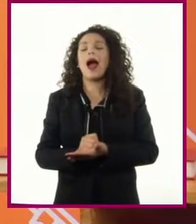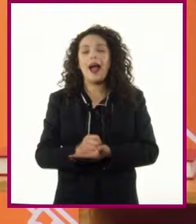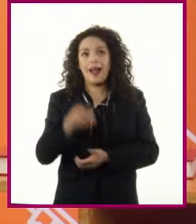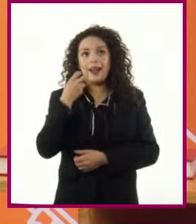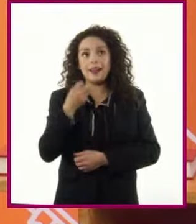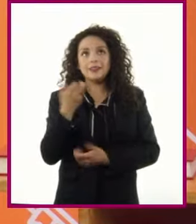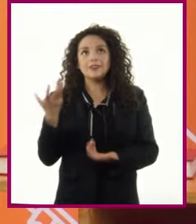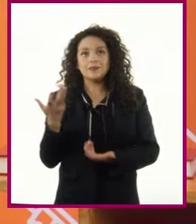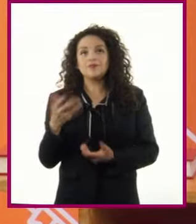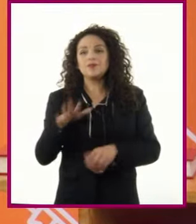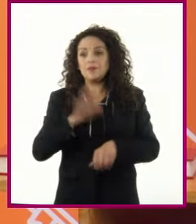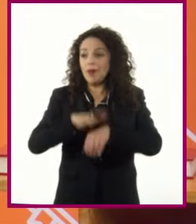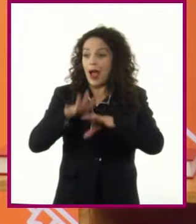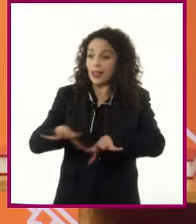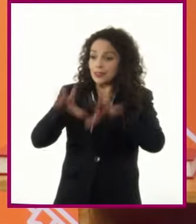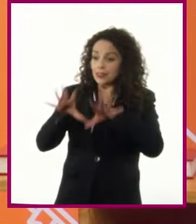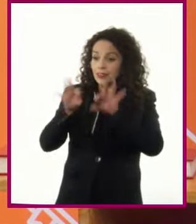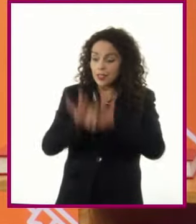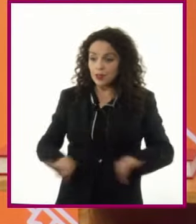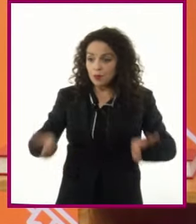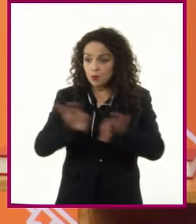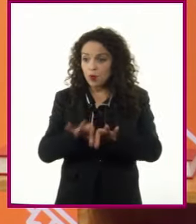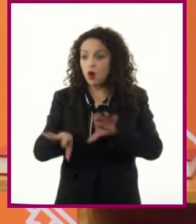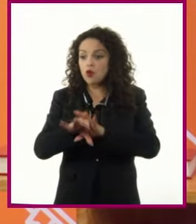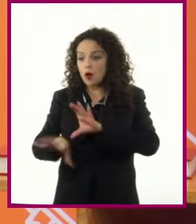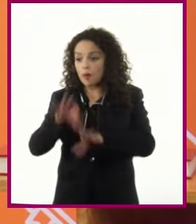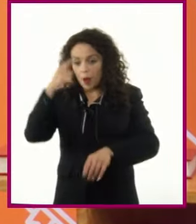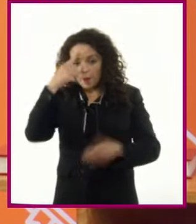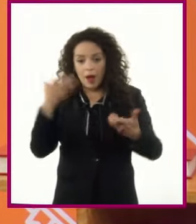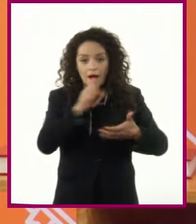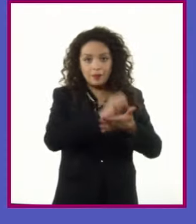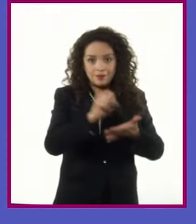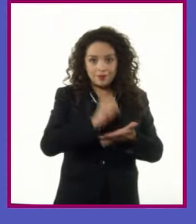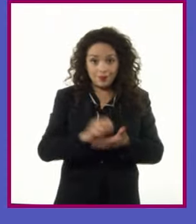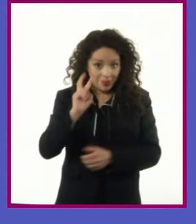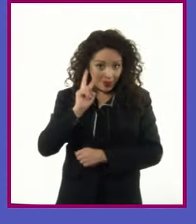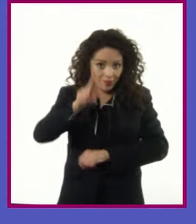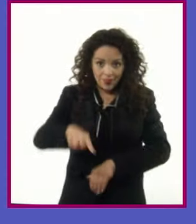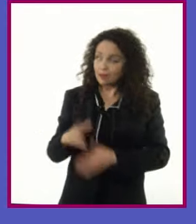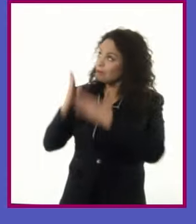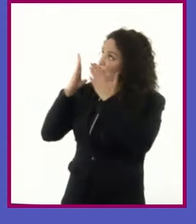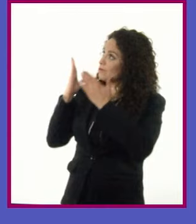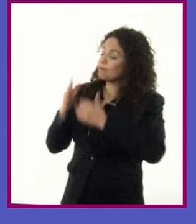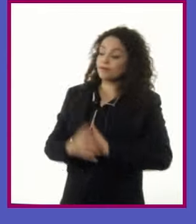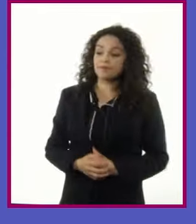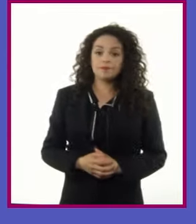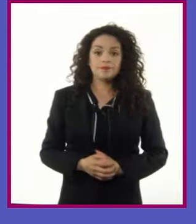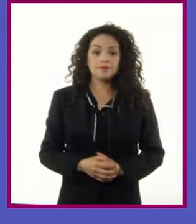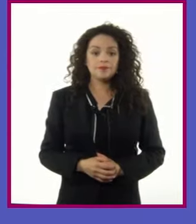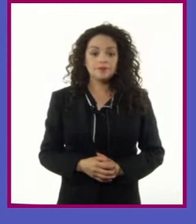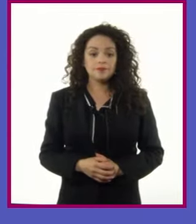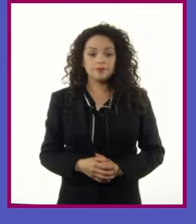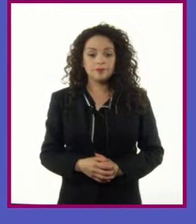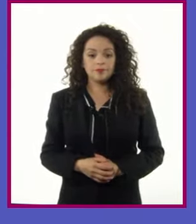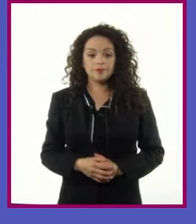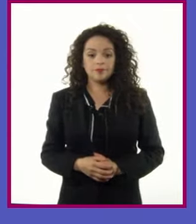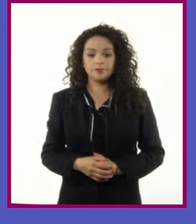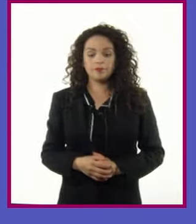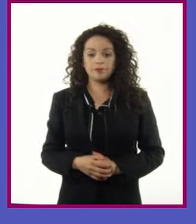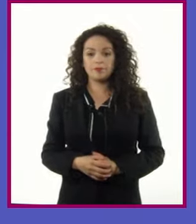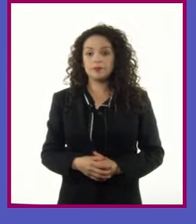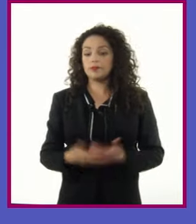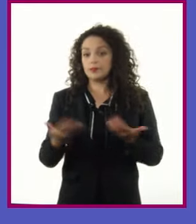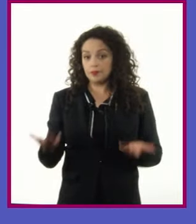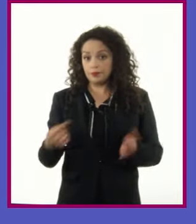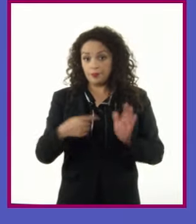relevancia y contundencia del mismo Veamos Basados en los hechos presentados Y el